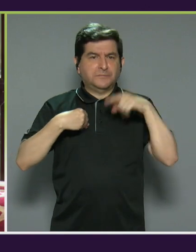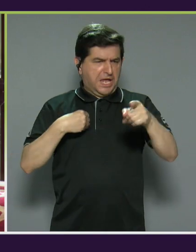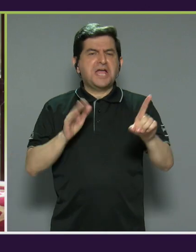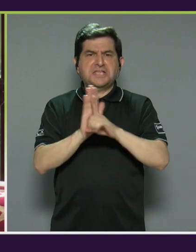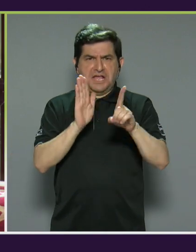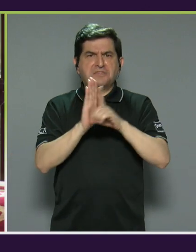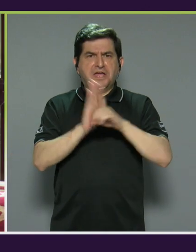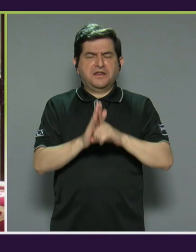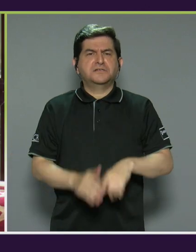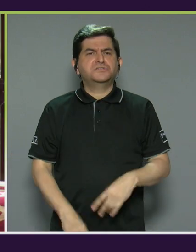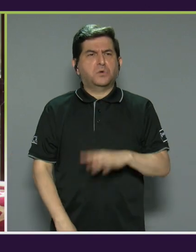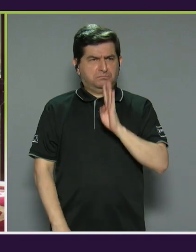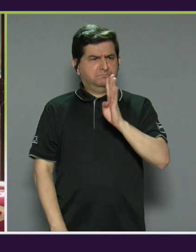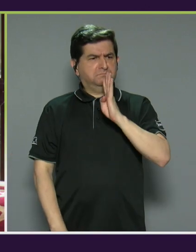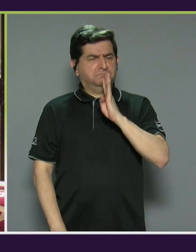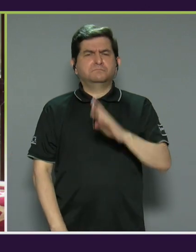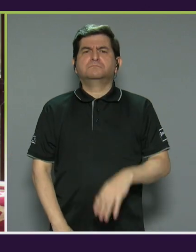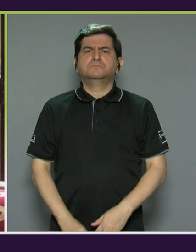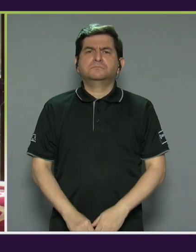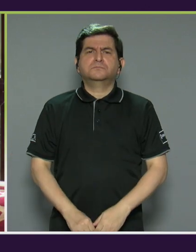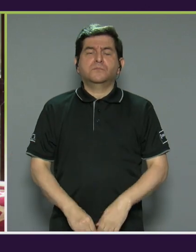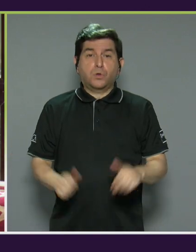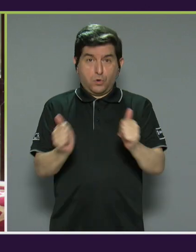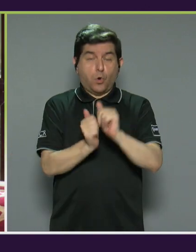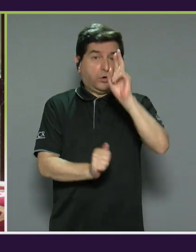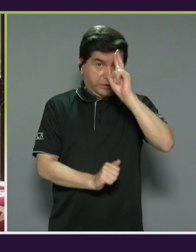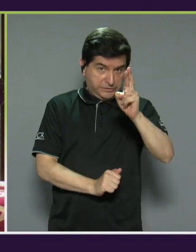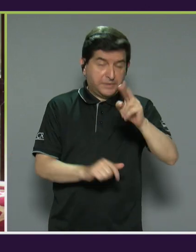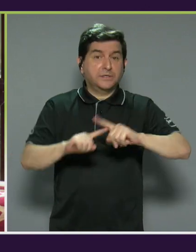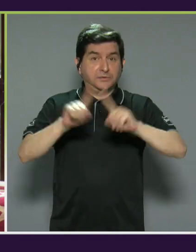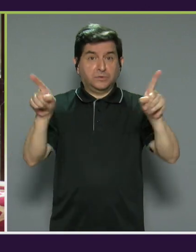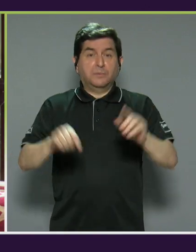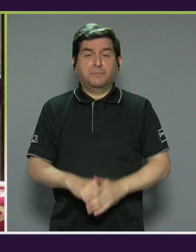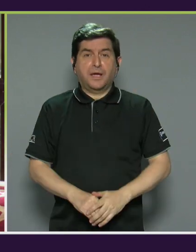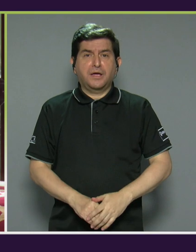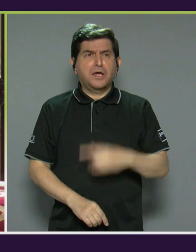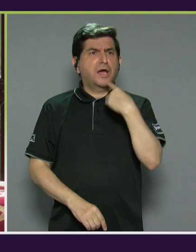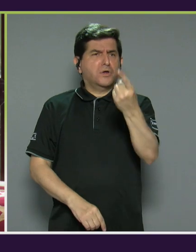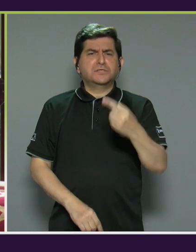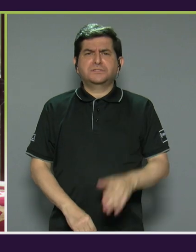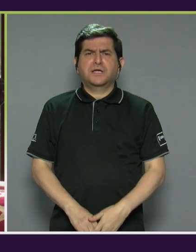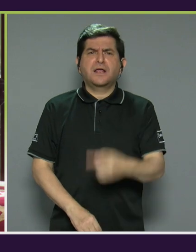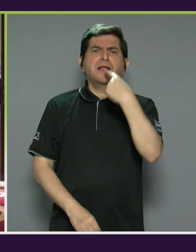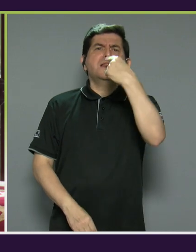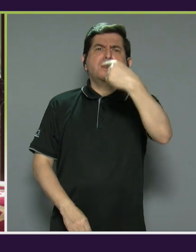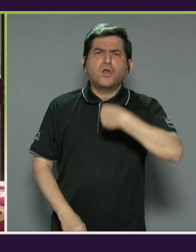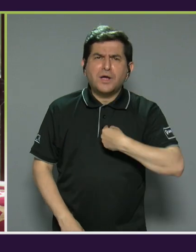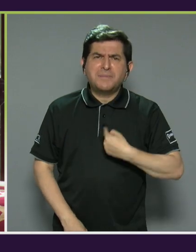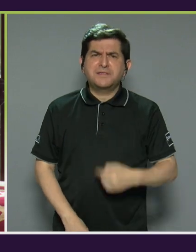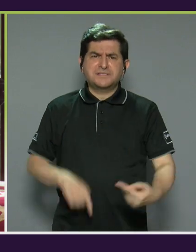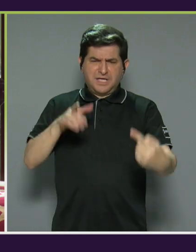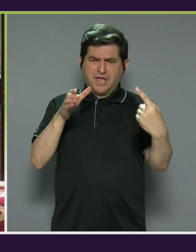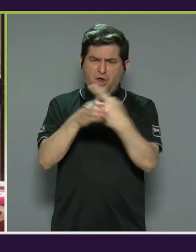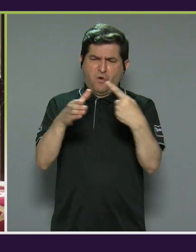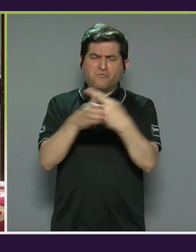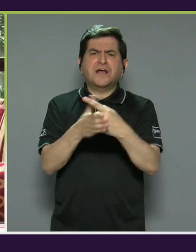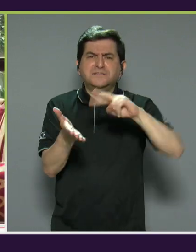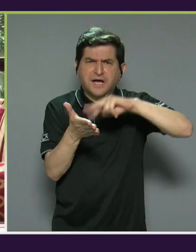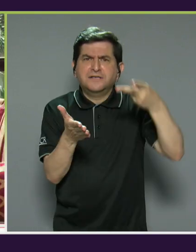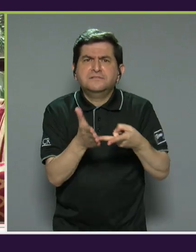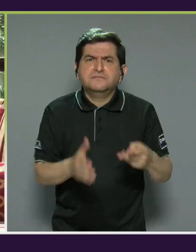derecho a levantar la voz, o educación, ¿verdad? Pero a levantar la voz y a decir lo que usted me está diciendo a mí me está ofendiendo,